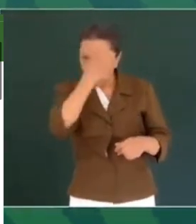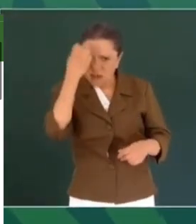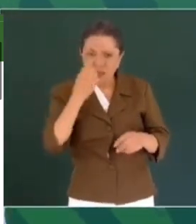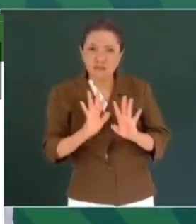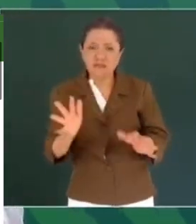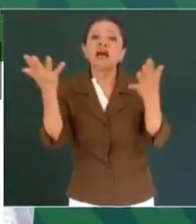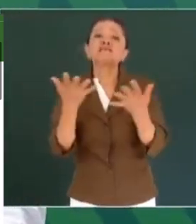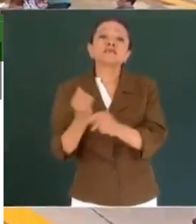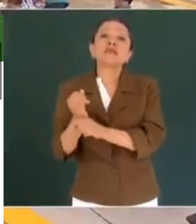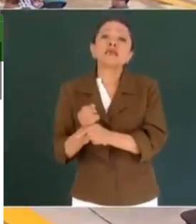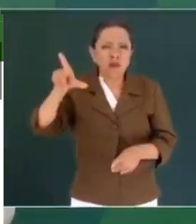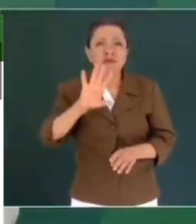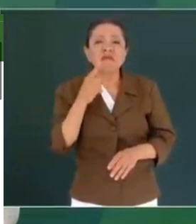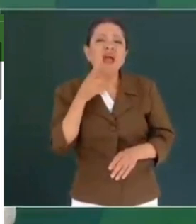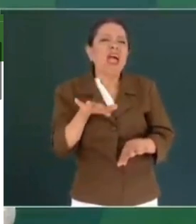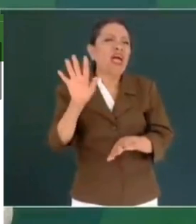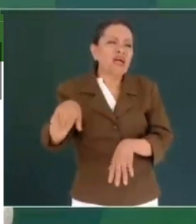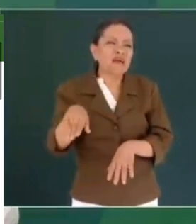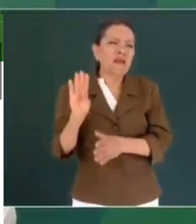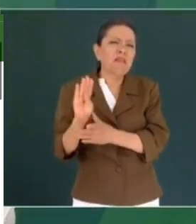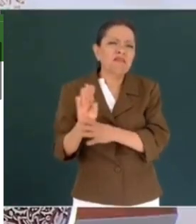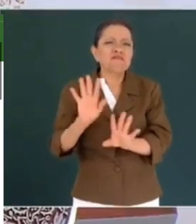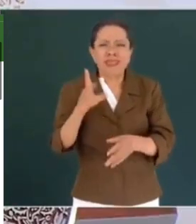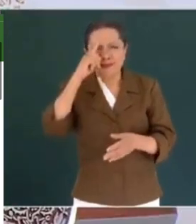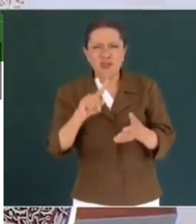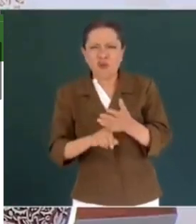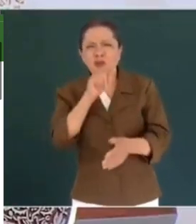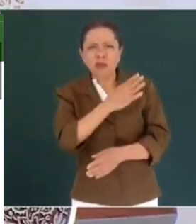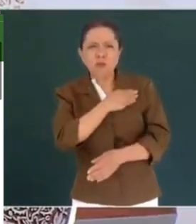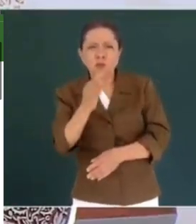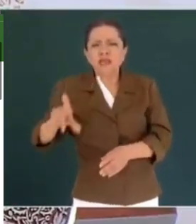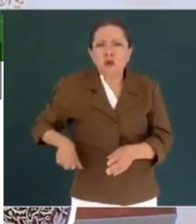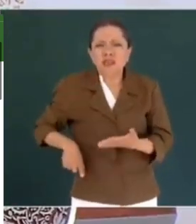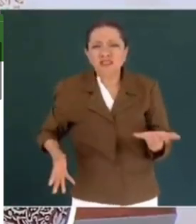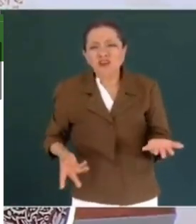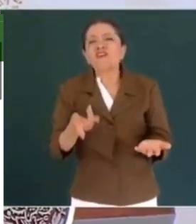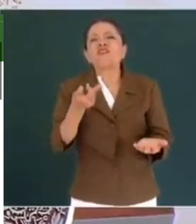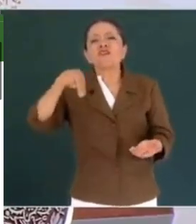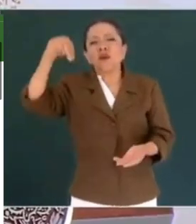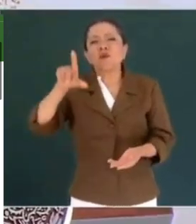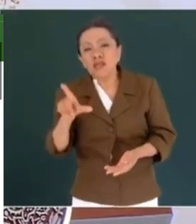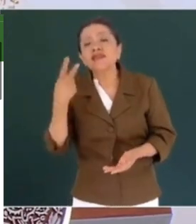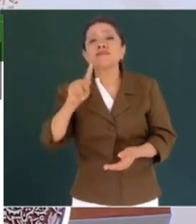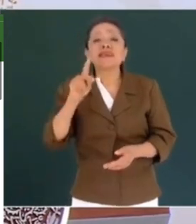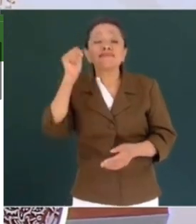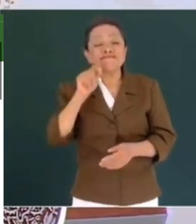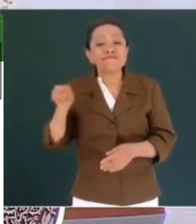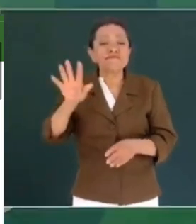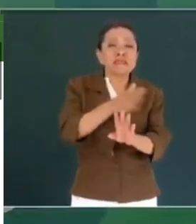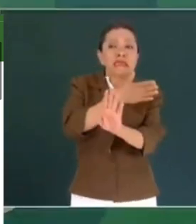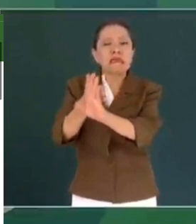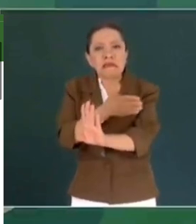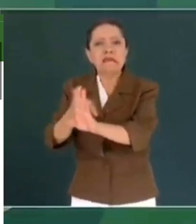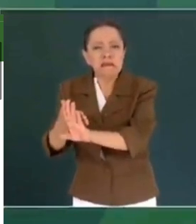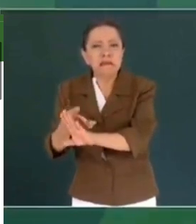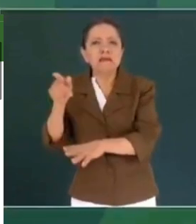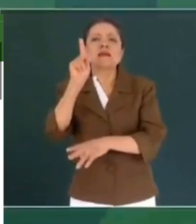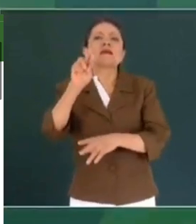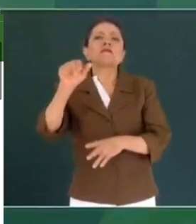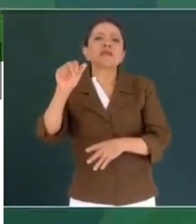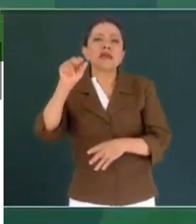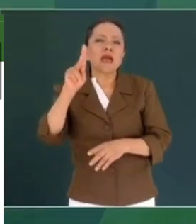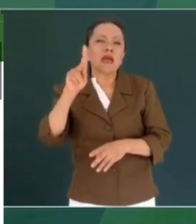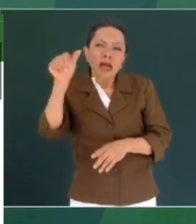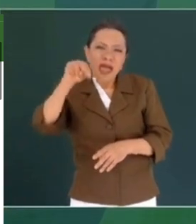llevando a cabo una investigación. Es un buen gobernador, el de Nuevo León. que pasa es que tiene en contra a los del PRIAM, en Nuevo León.